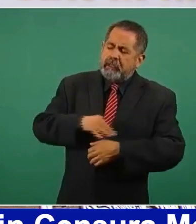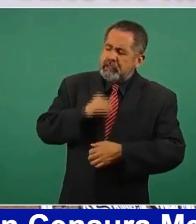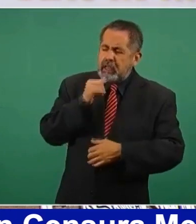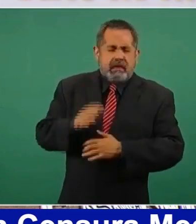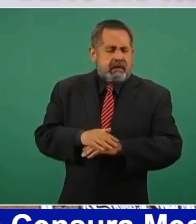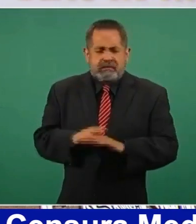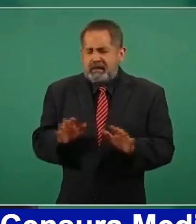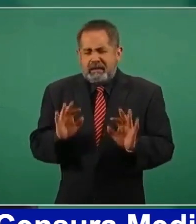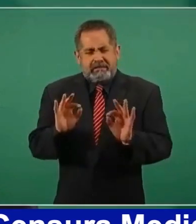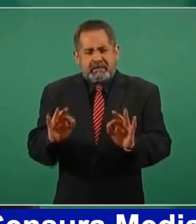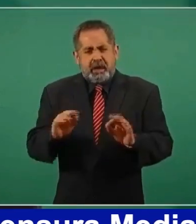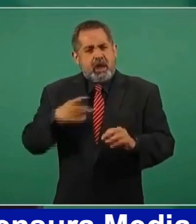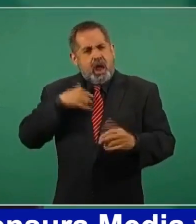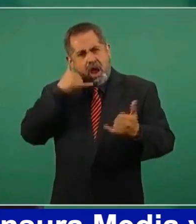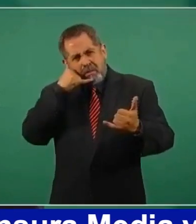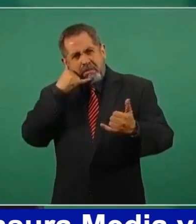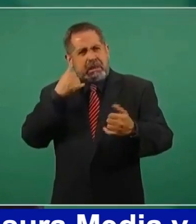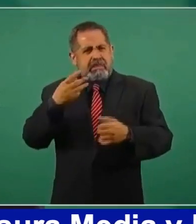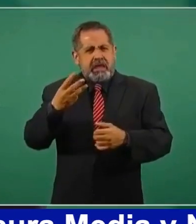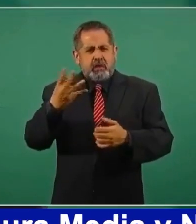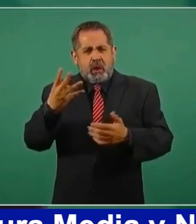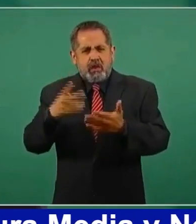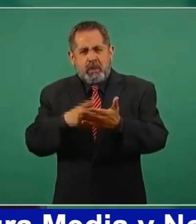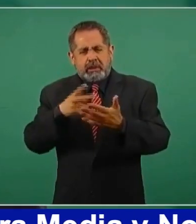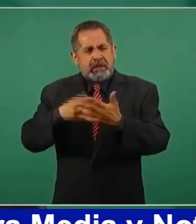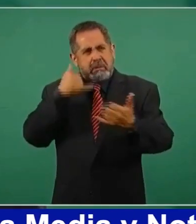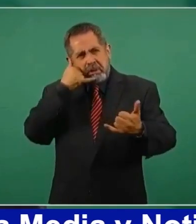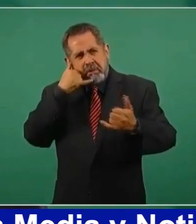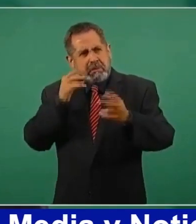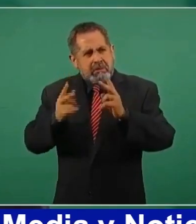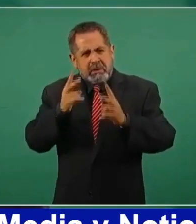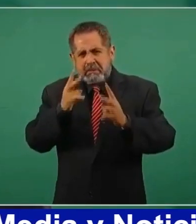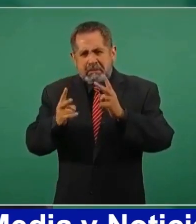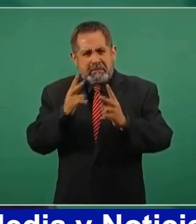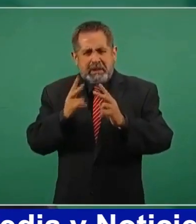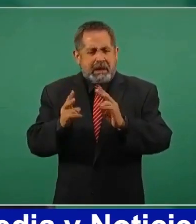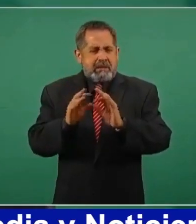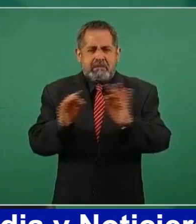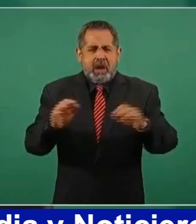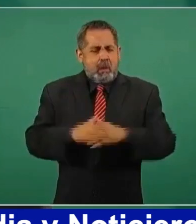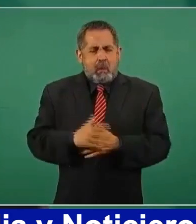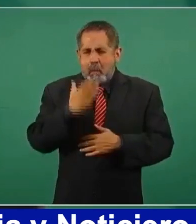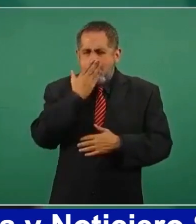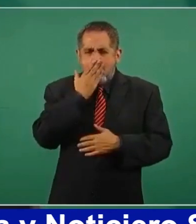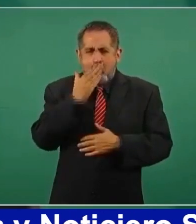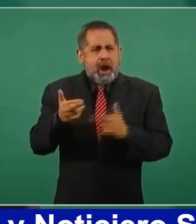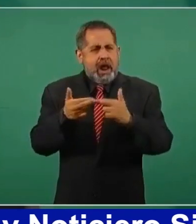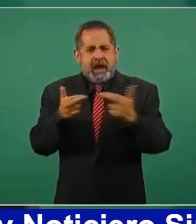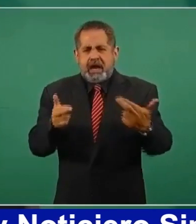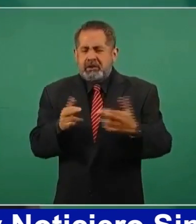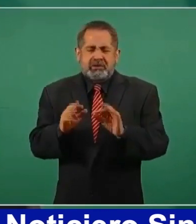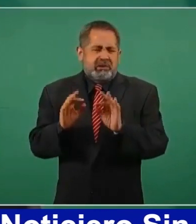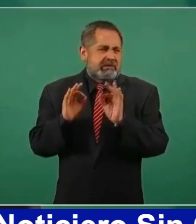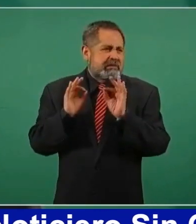hemos hablado por teléfono tres, cuatro veces y llevamos muy buenas relaciones.